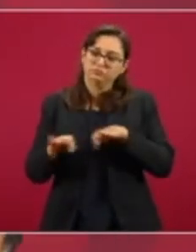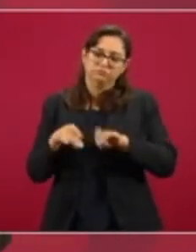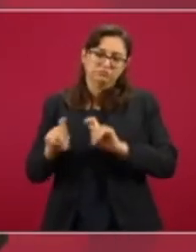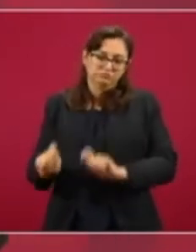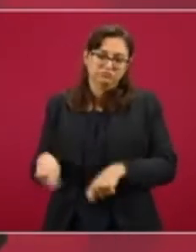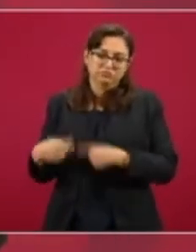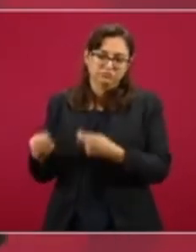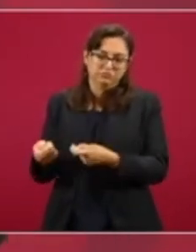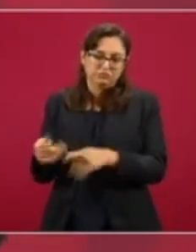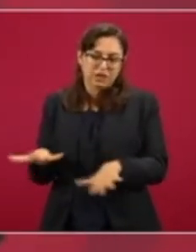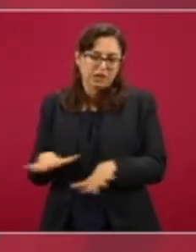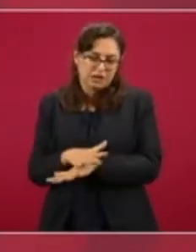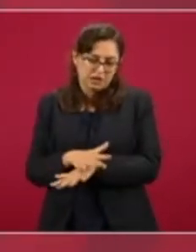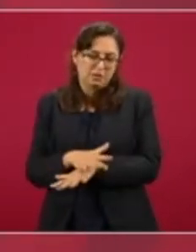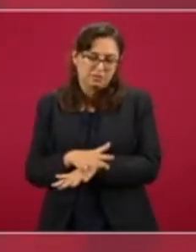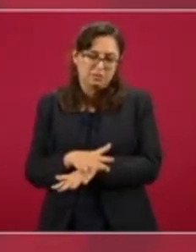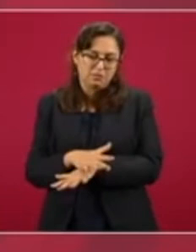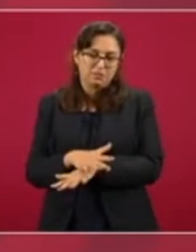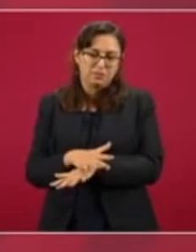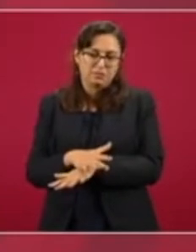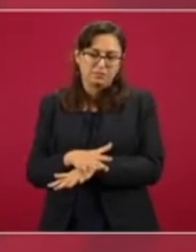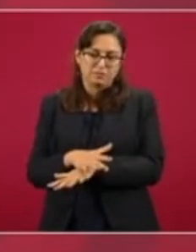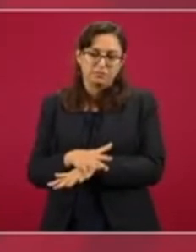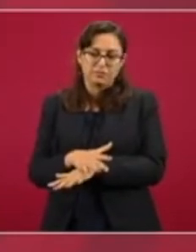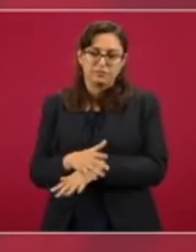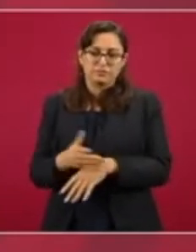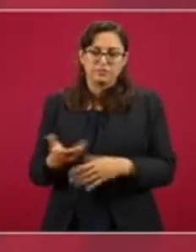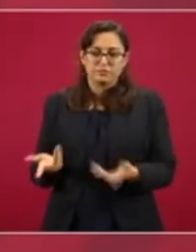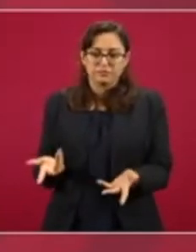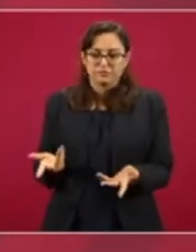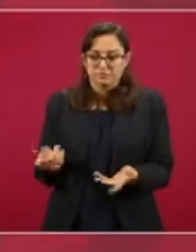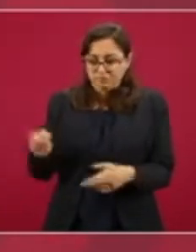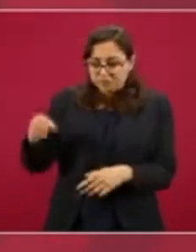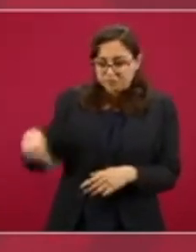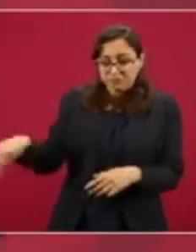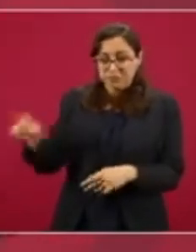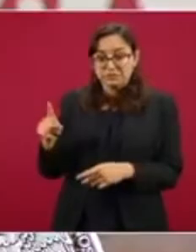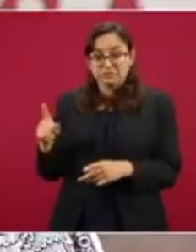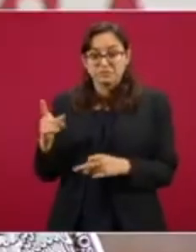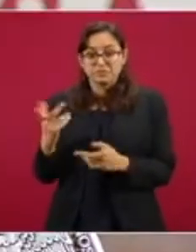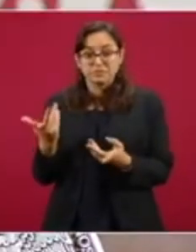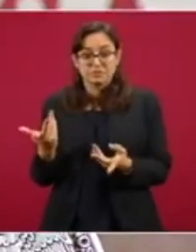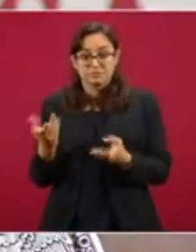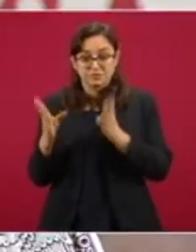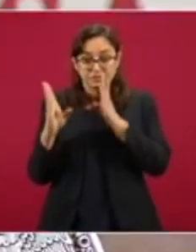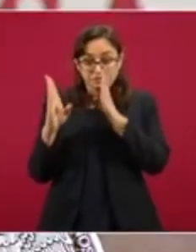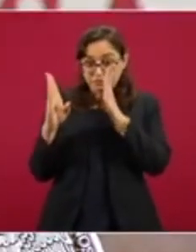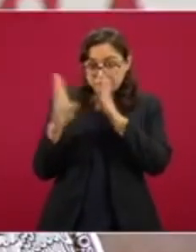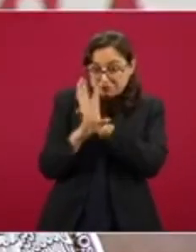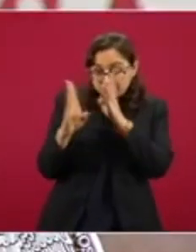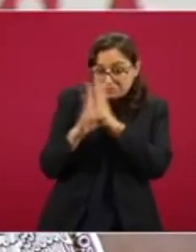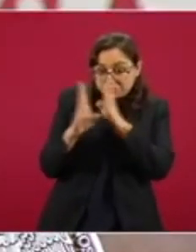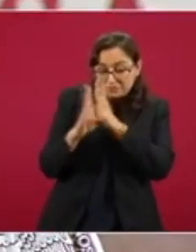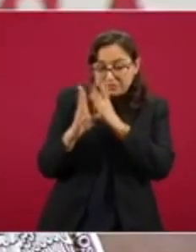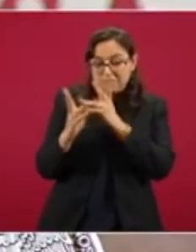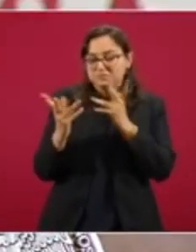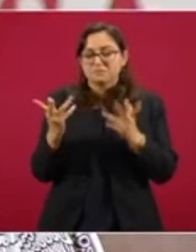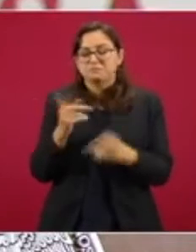se está escuchando a los opositores